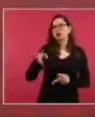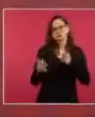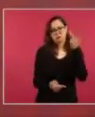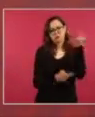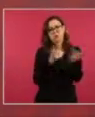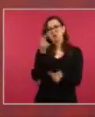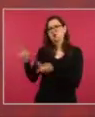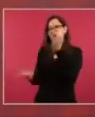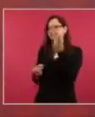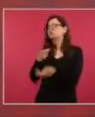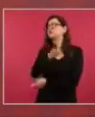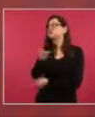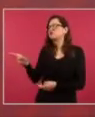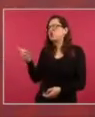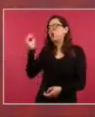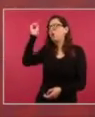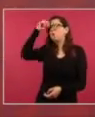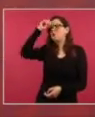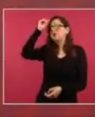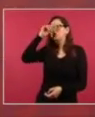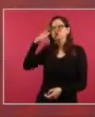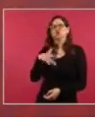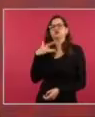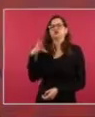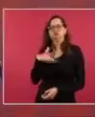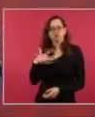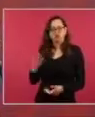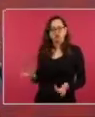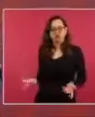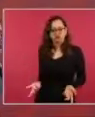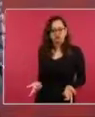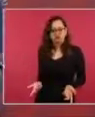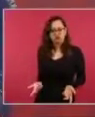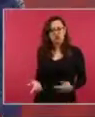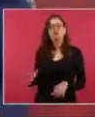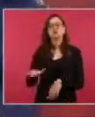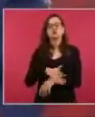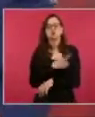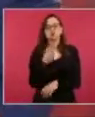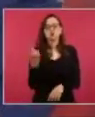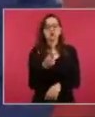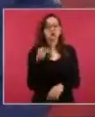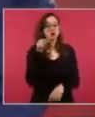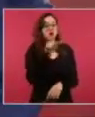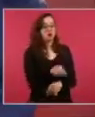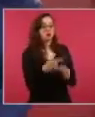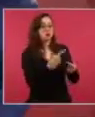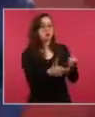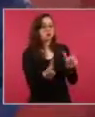preguntarle a la gente, porque los senadores del PAN